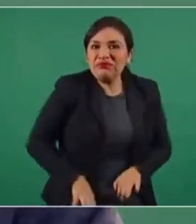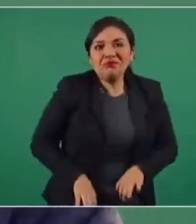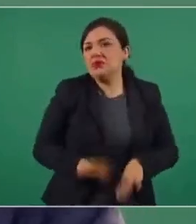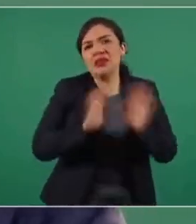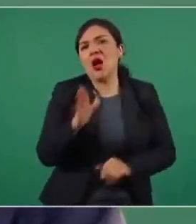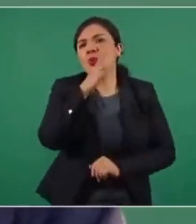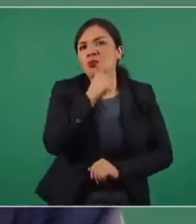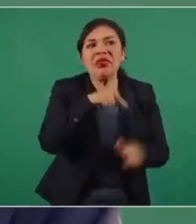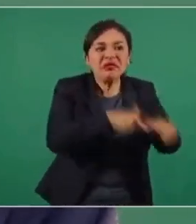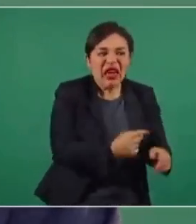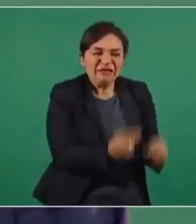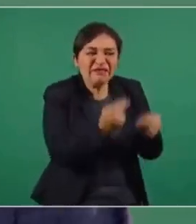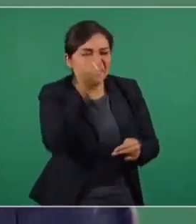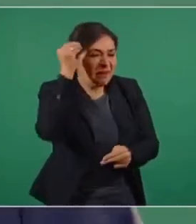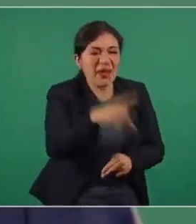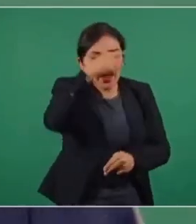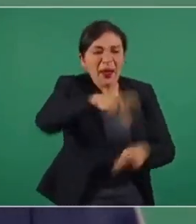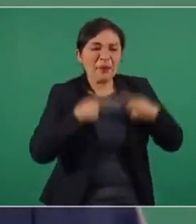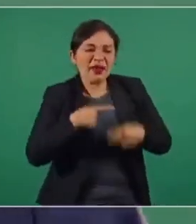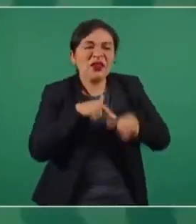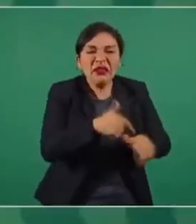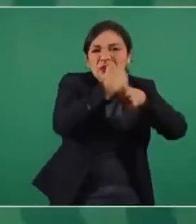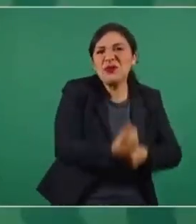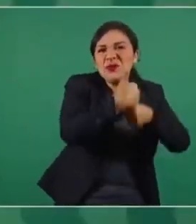con el dolor de la gente,